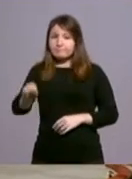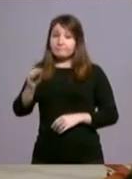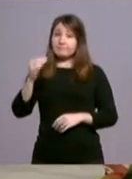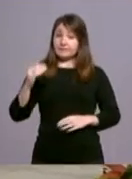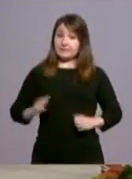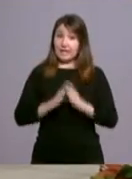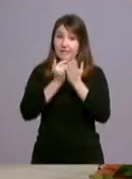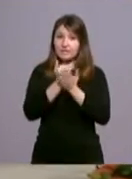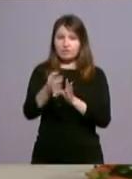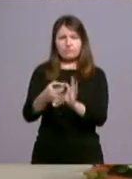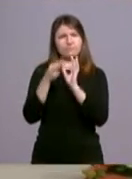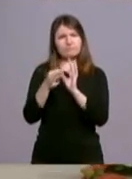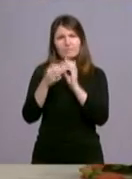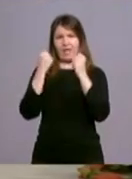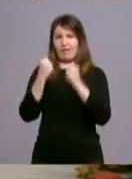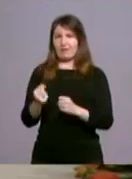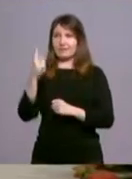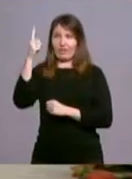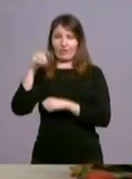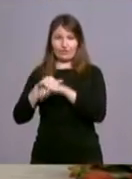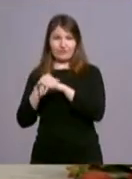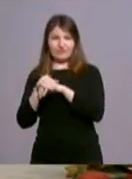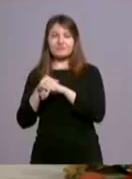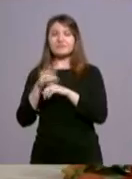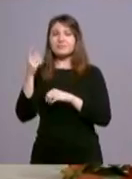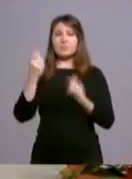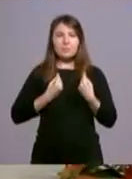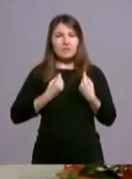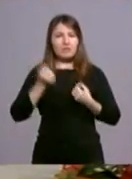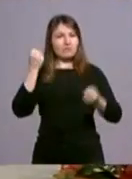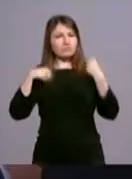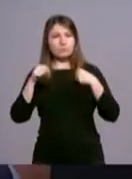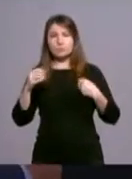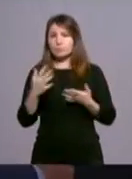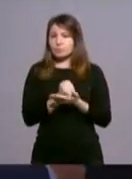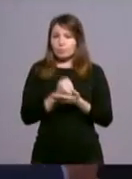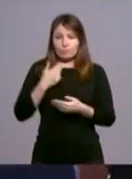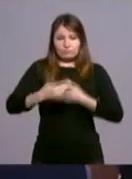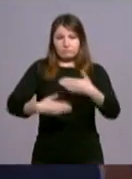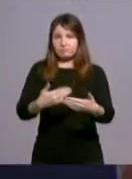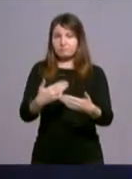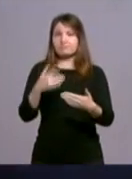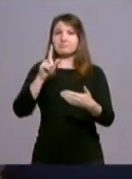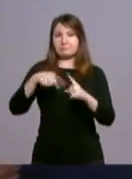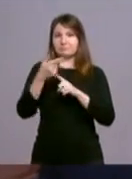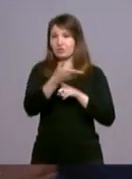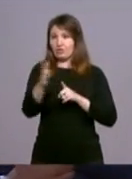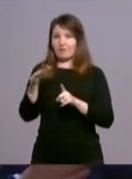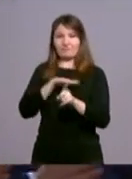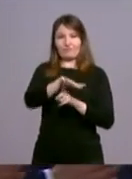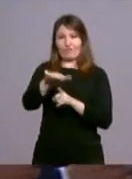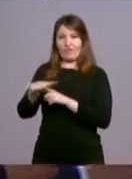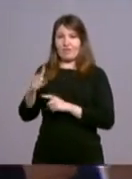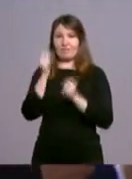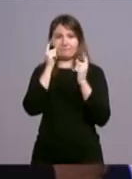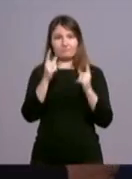amigo fuerte de Dios, que nada vive, hace y construye sin experimentar y hacer experimentar a quienes viven a su lado, que somos criaturas de Dios. En